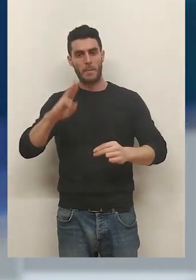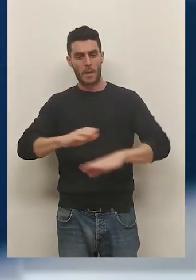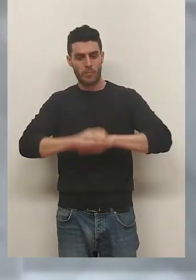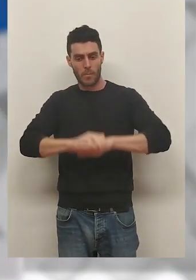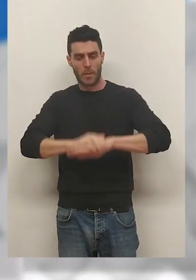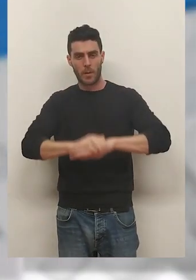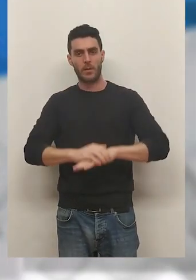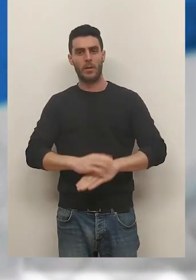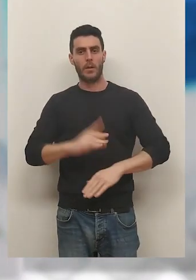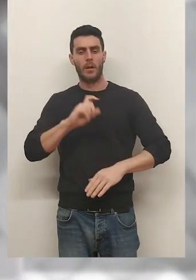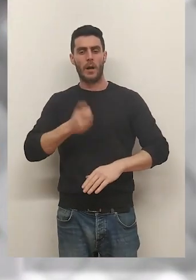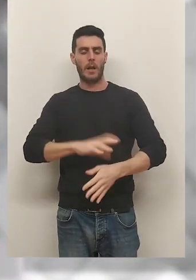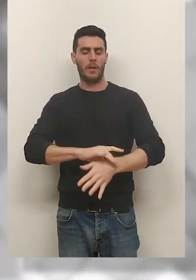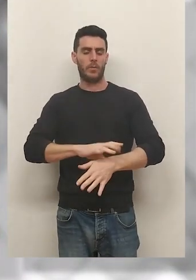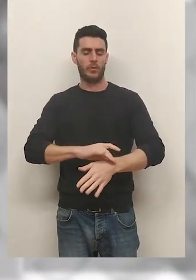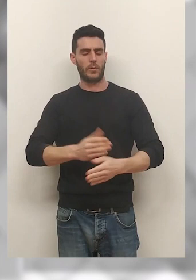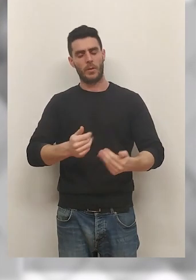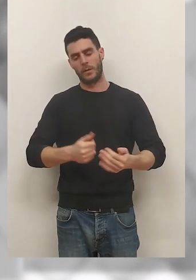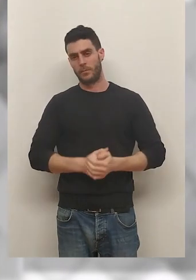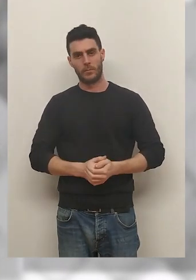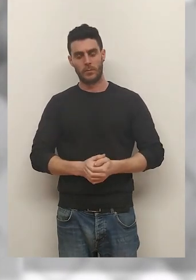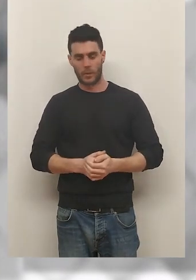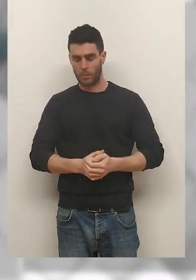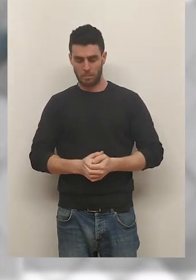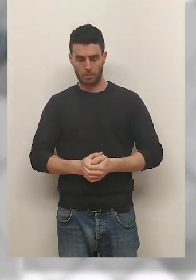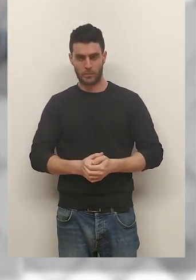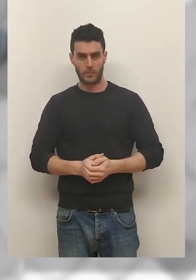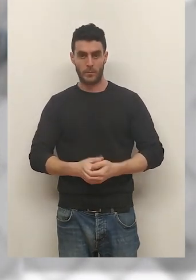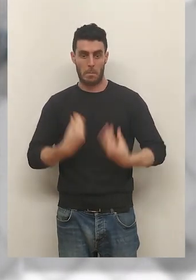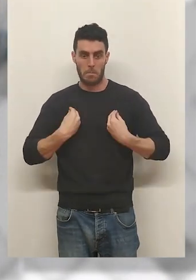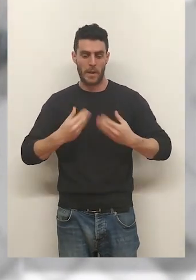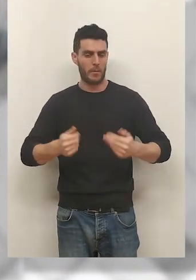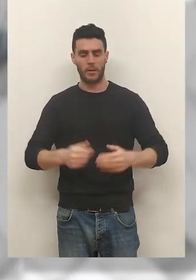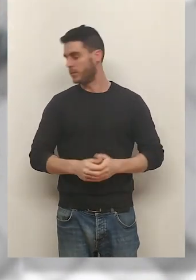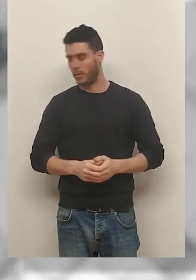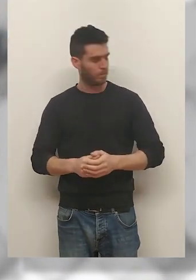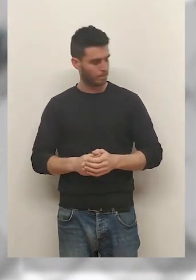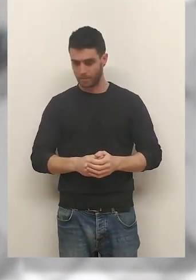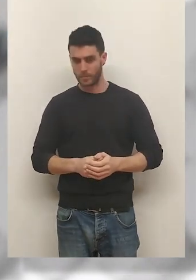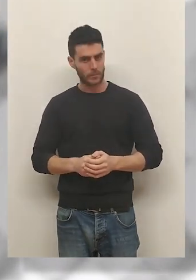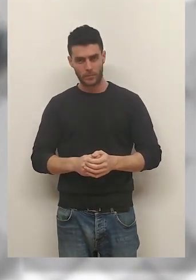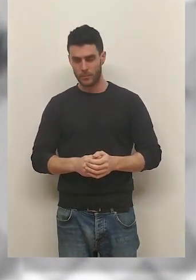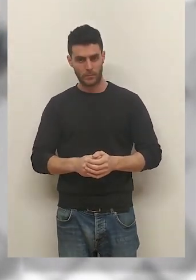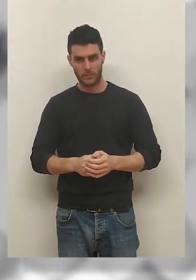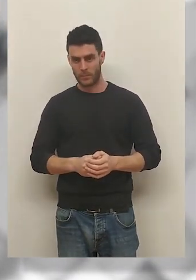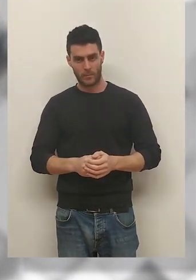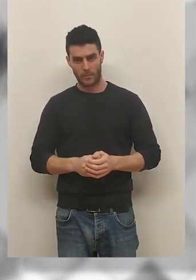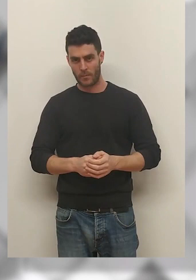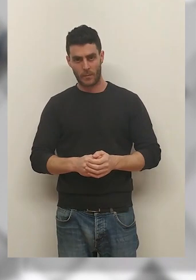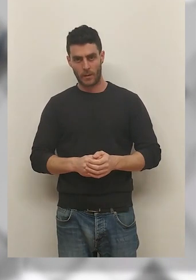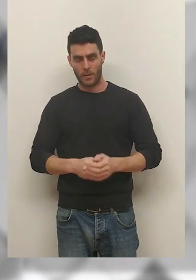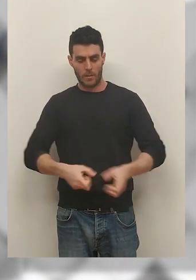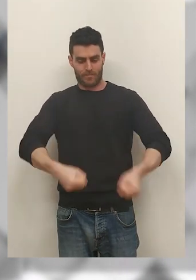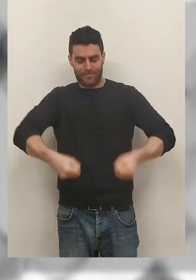Álex. Álex no tenía ningún tipo de pulso, ¿no? No. No presentó ningún signo vital en ningún momento. En ningún momento. No había un ritmo para poder